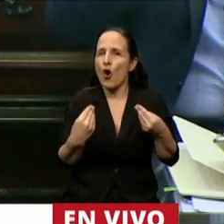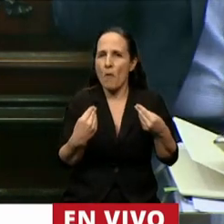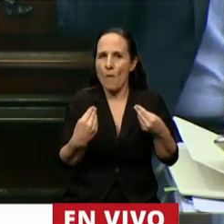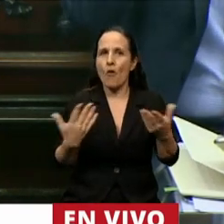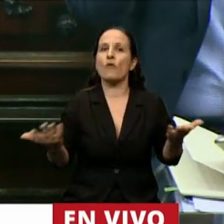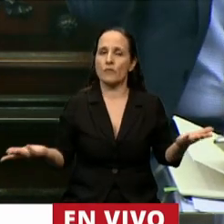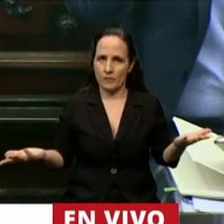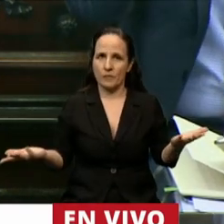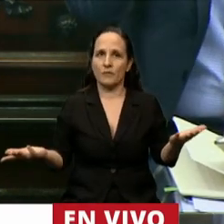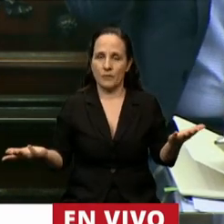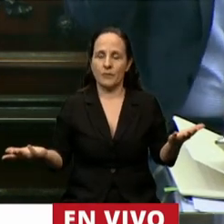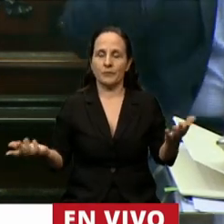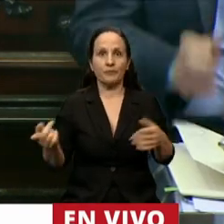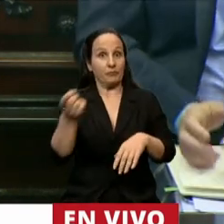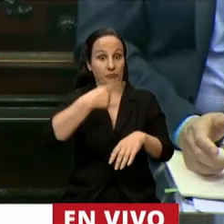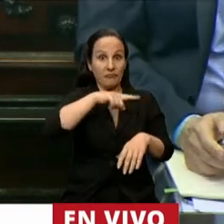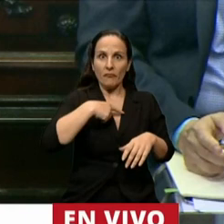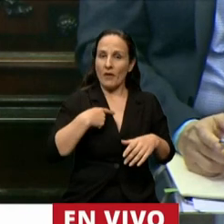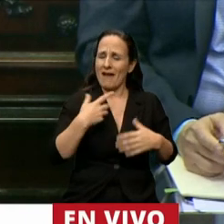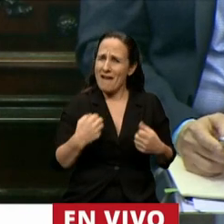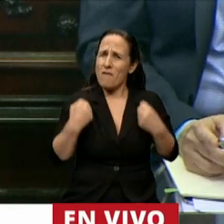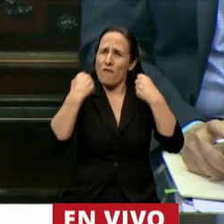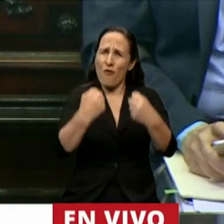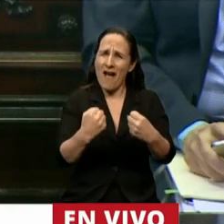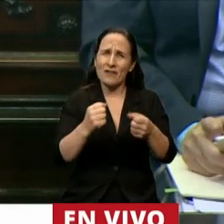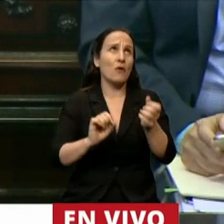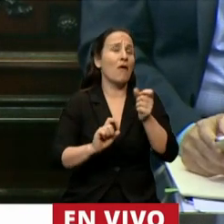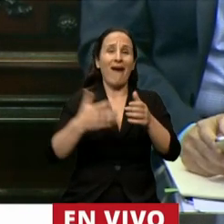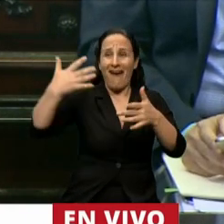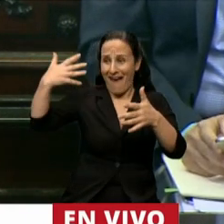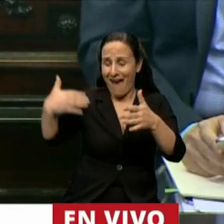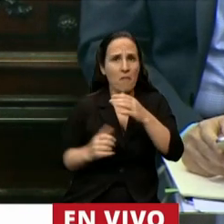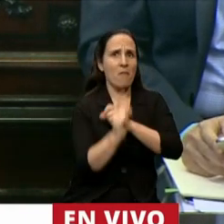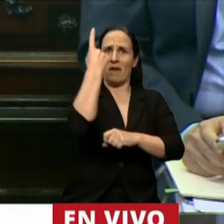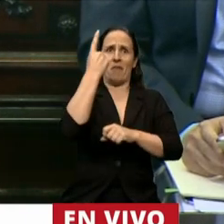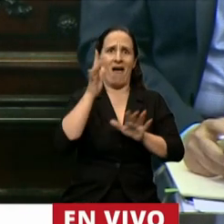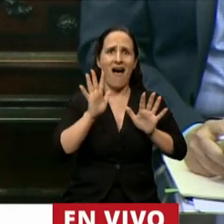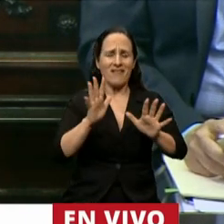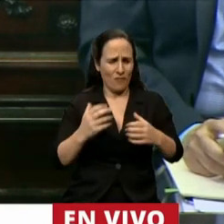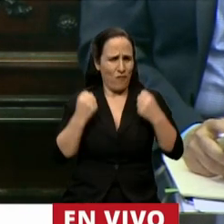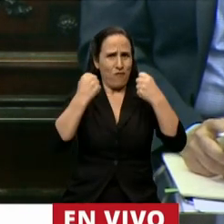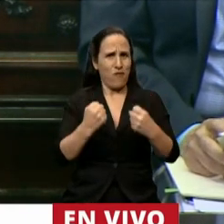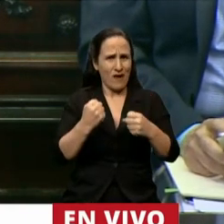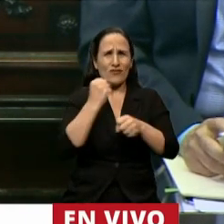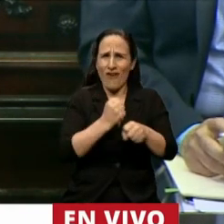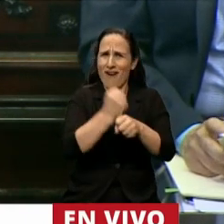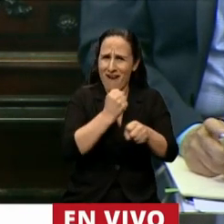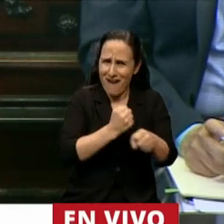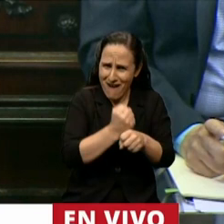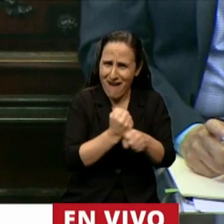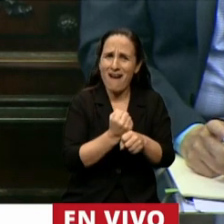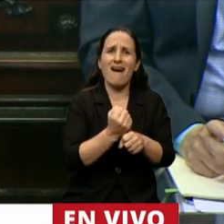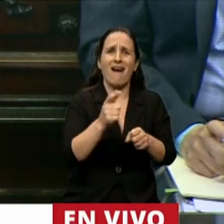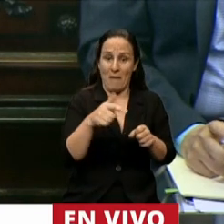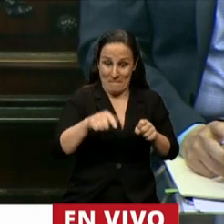Estamos haciendo un esfuerzo sin precedentes en el Estado. Lo estamos haciendo. Parte de ellos se discuten y se